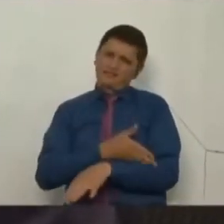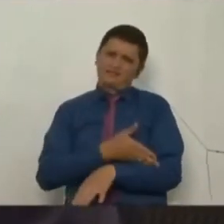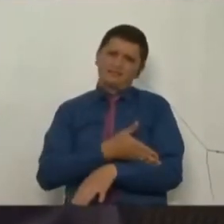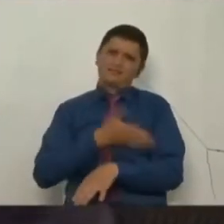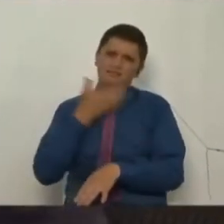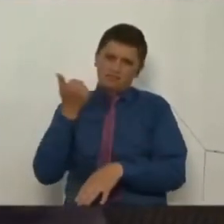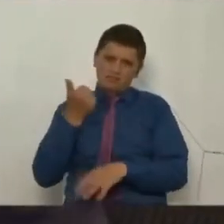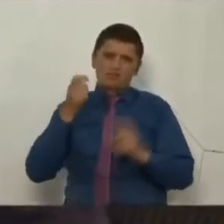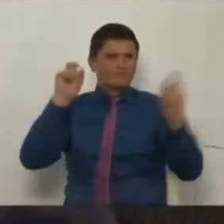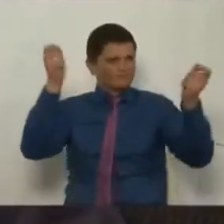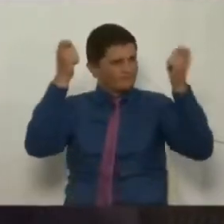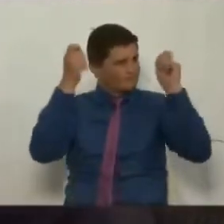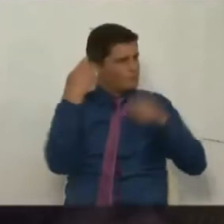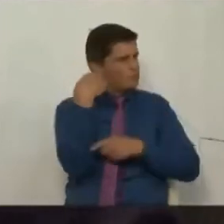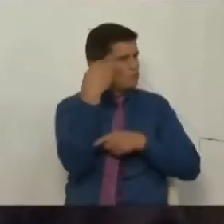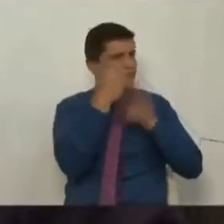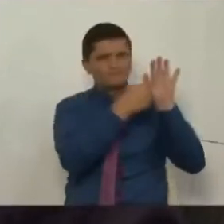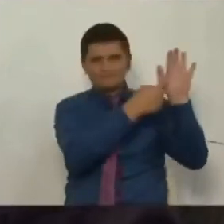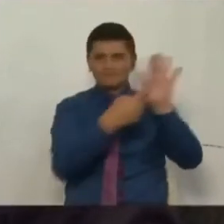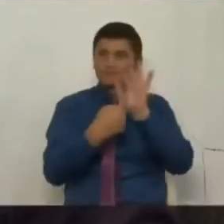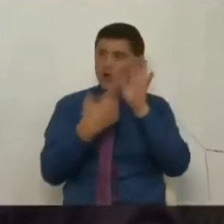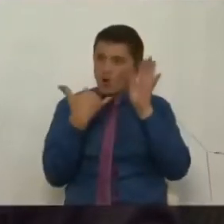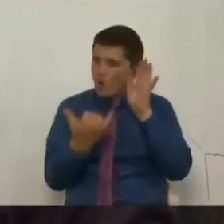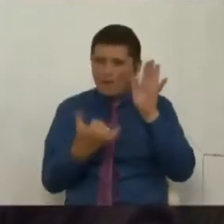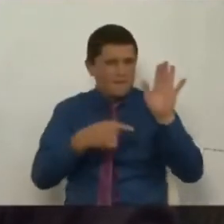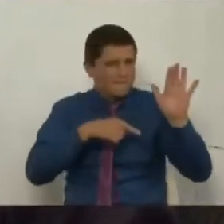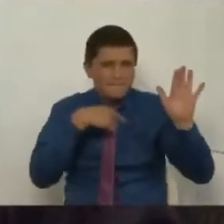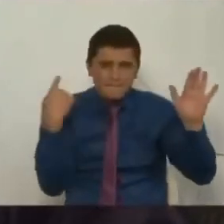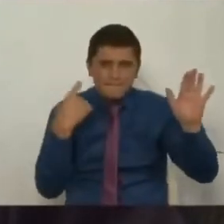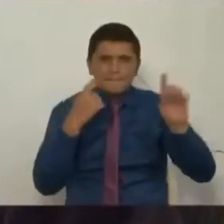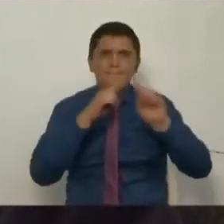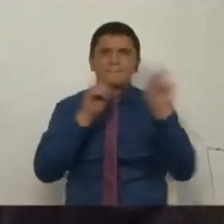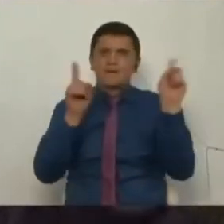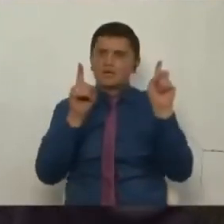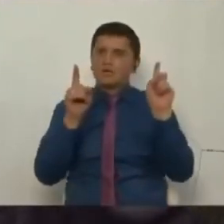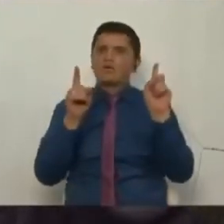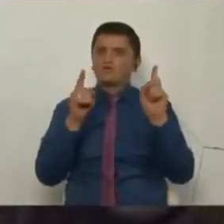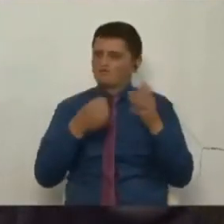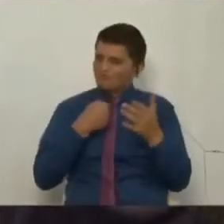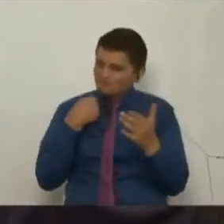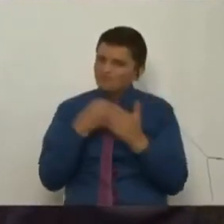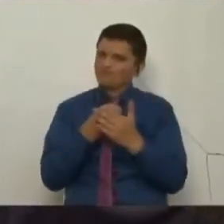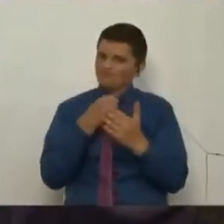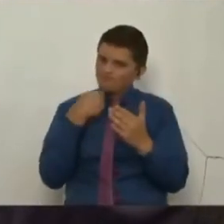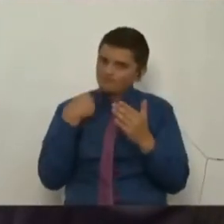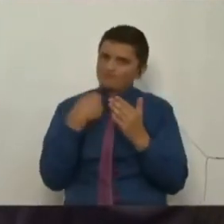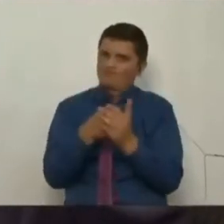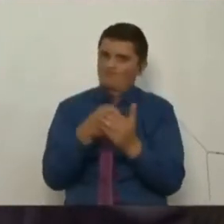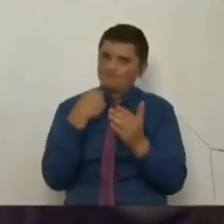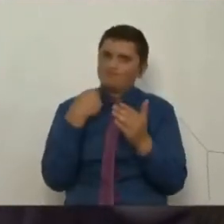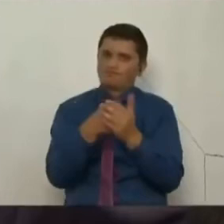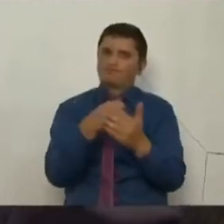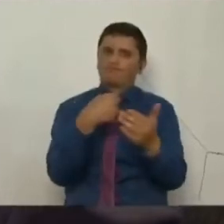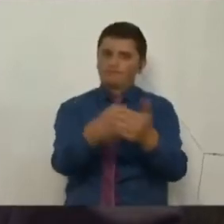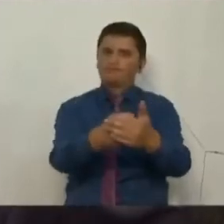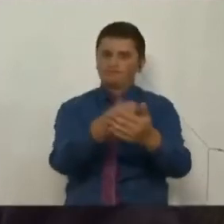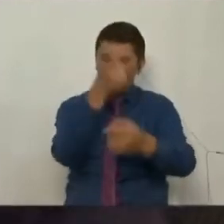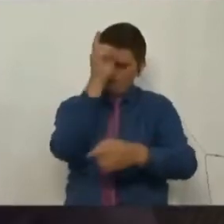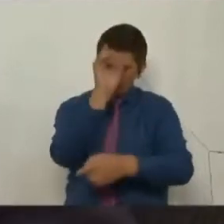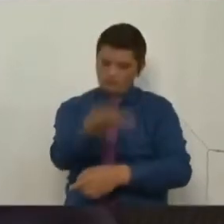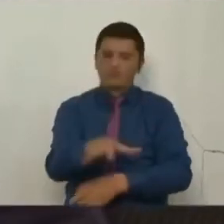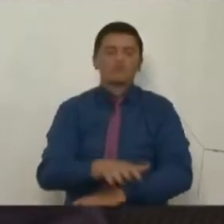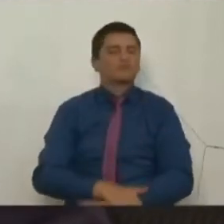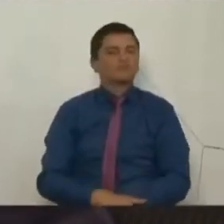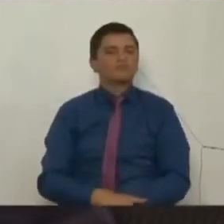mensaje político diciendo esta vez no pudimos, pero vamos a seguir perseverando. Vamos a